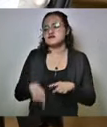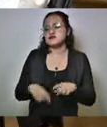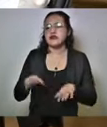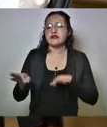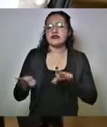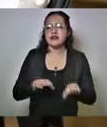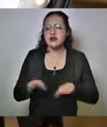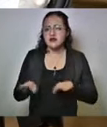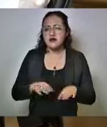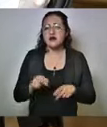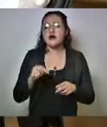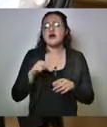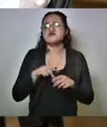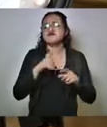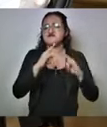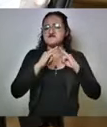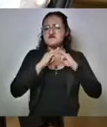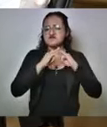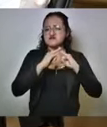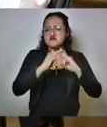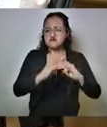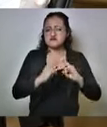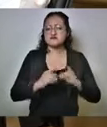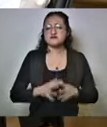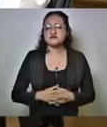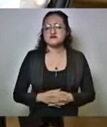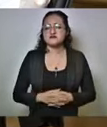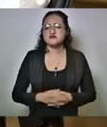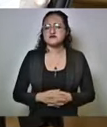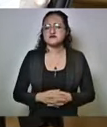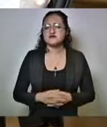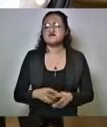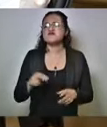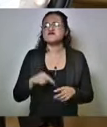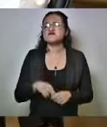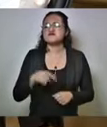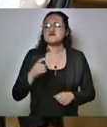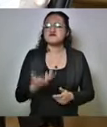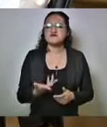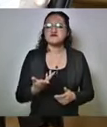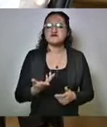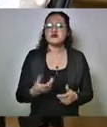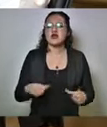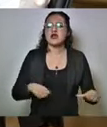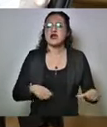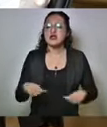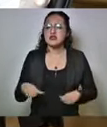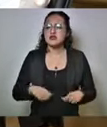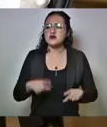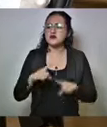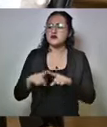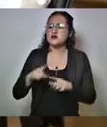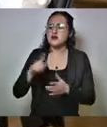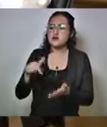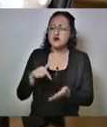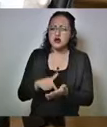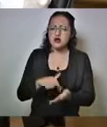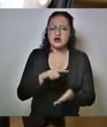en tianguis, sobre suspensión de actividades en establecimientos,